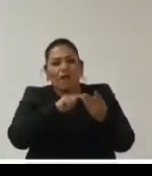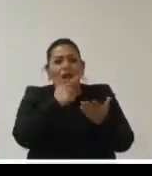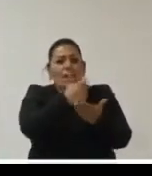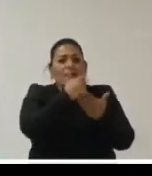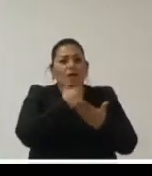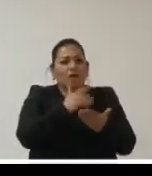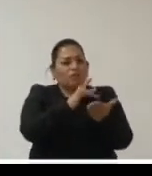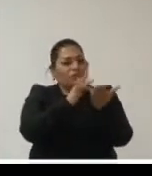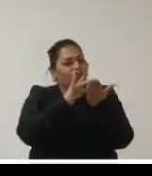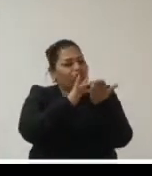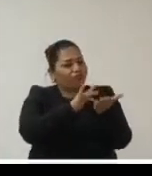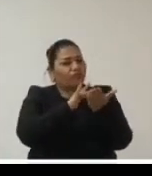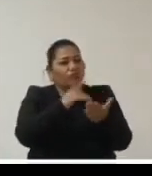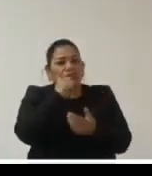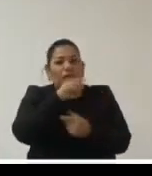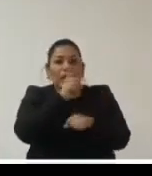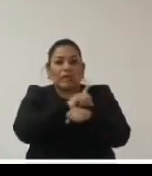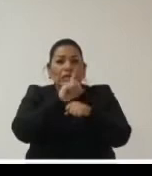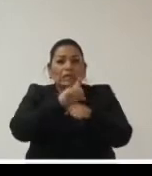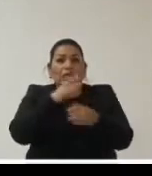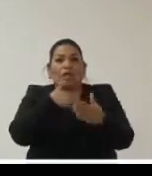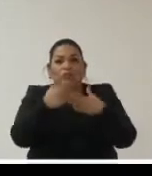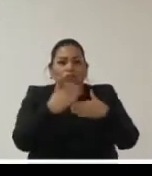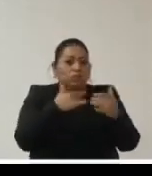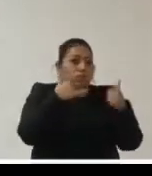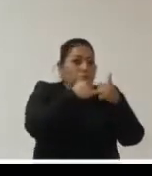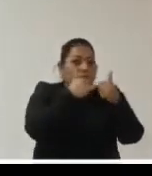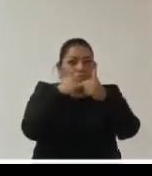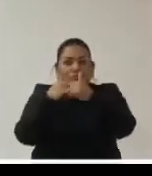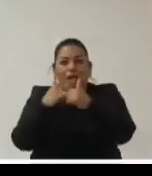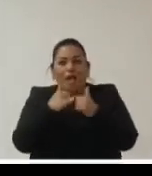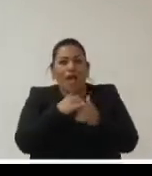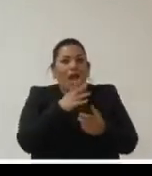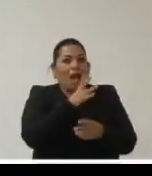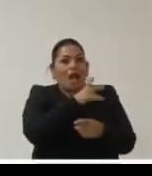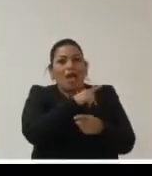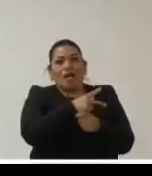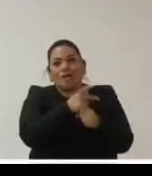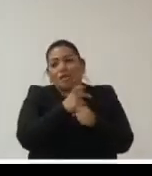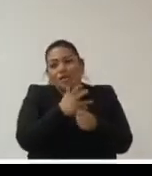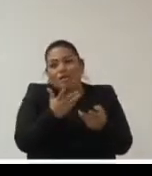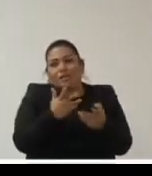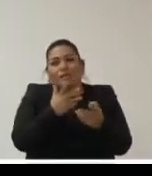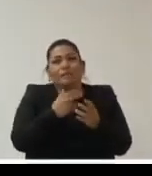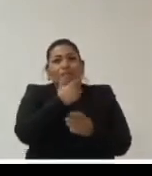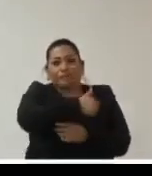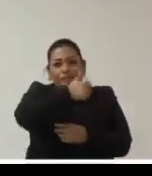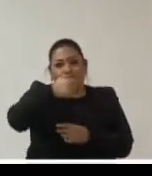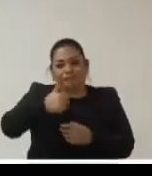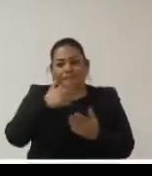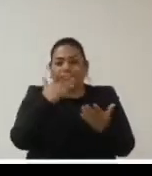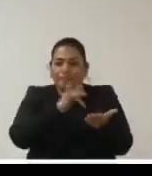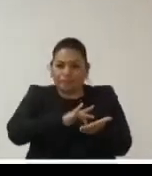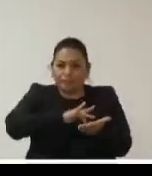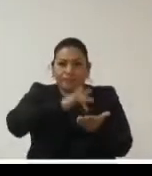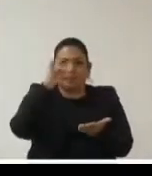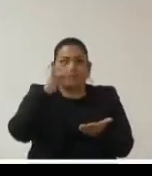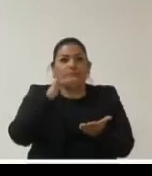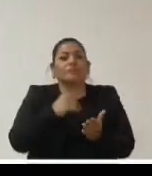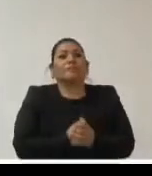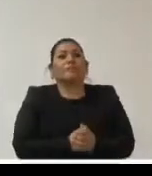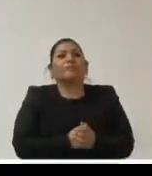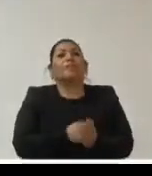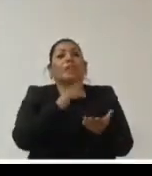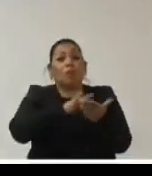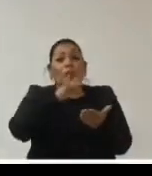estos días de moderación gracias a las intervenciones de cada uno de ustedes de verdad muchas gracias